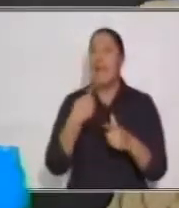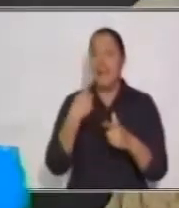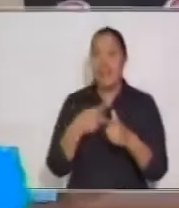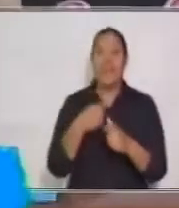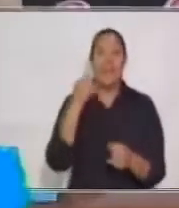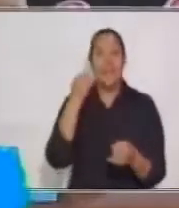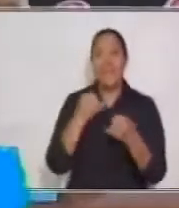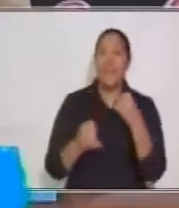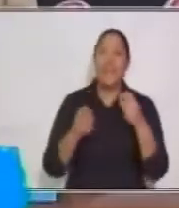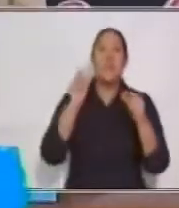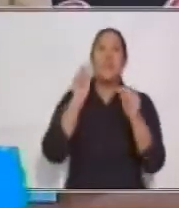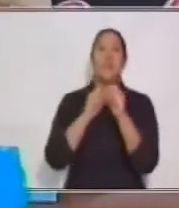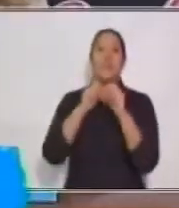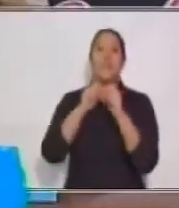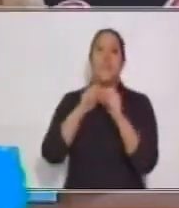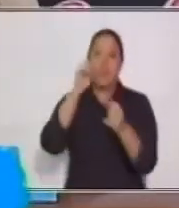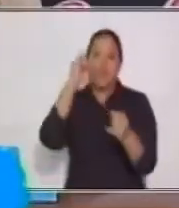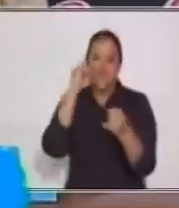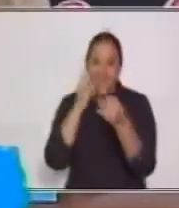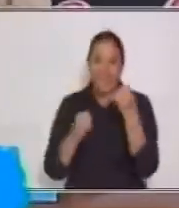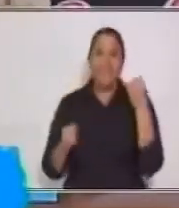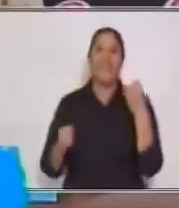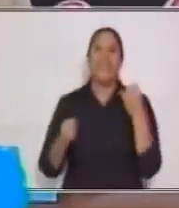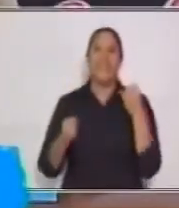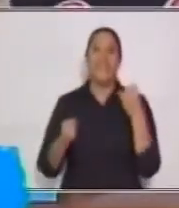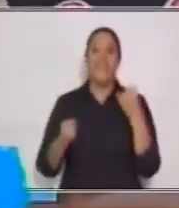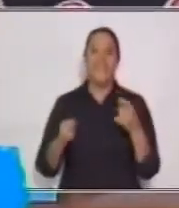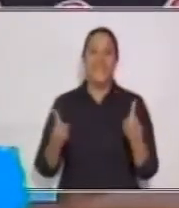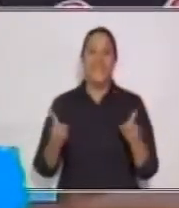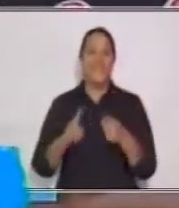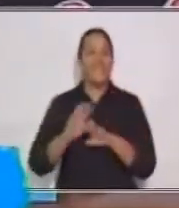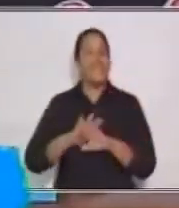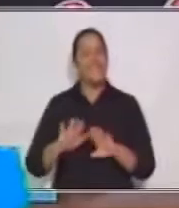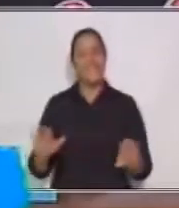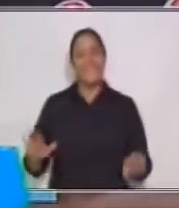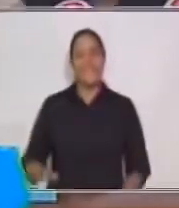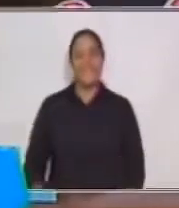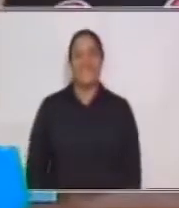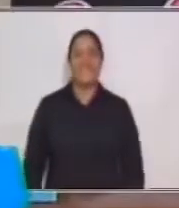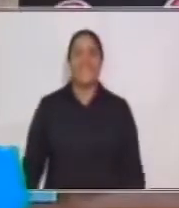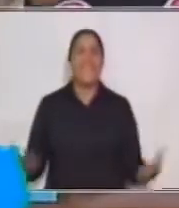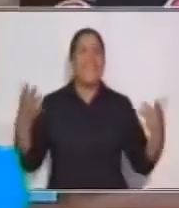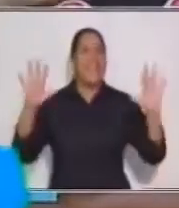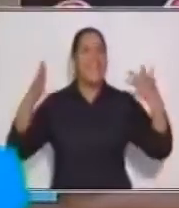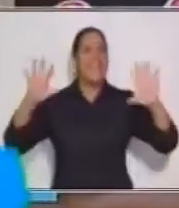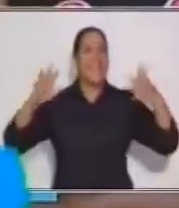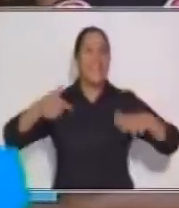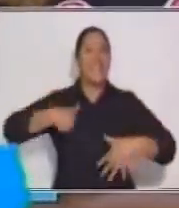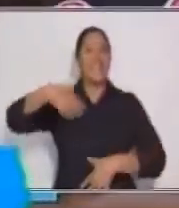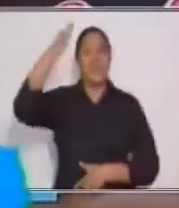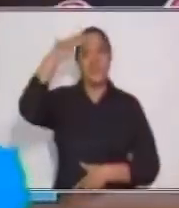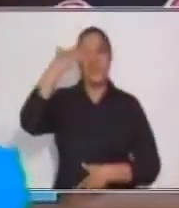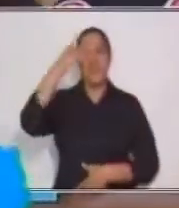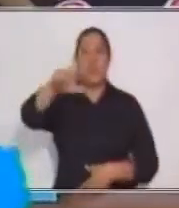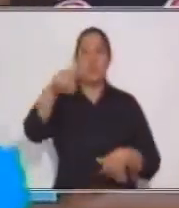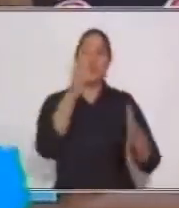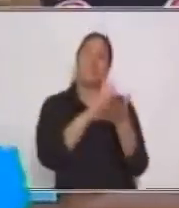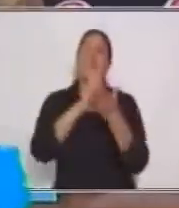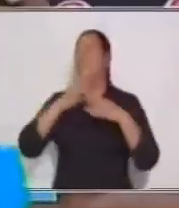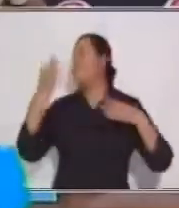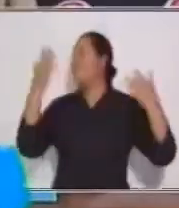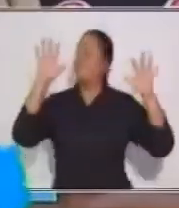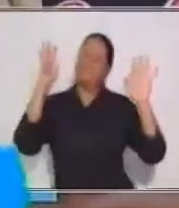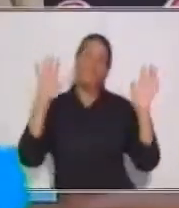escribir. Punto final. Muy bien. Excelente. Yo sé que se movieron. Y que ya se animaron